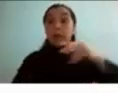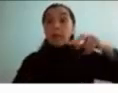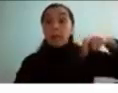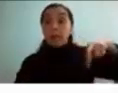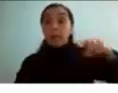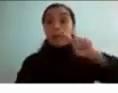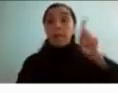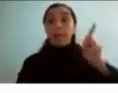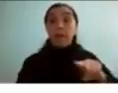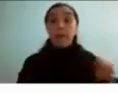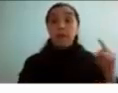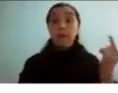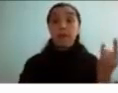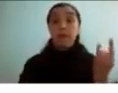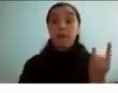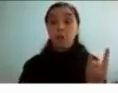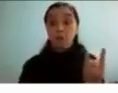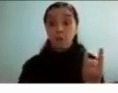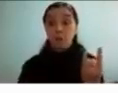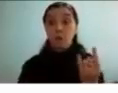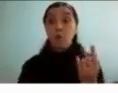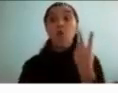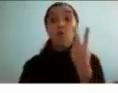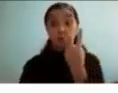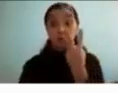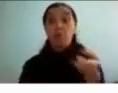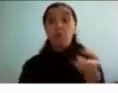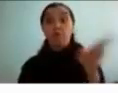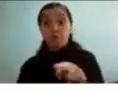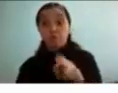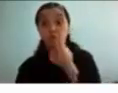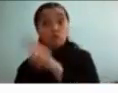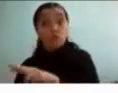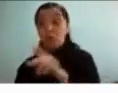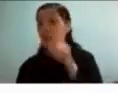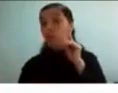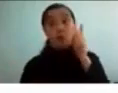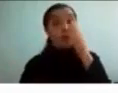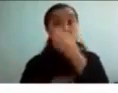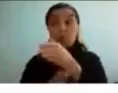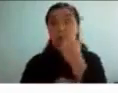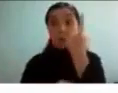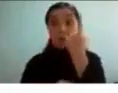hecho con el tema de la PSU la di dos veces no entré directo a la carrera donde yo quería